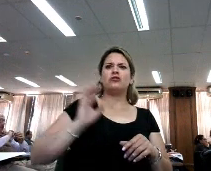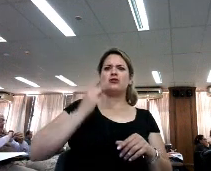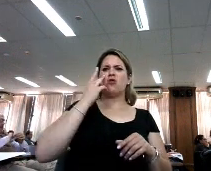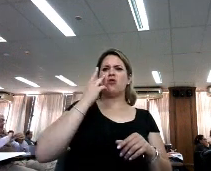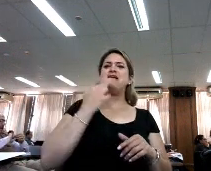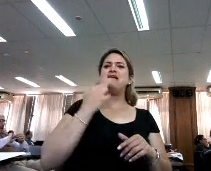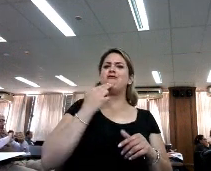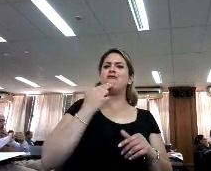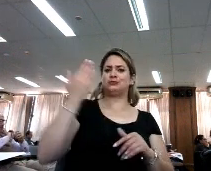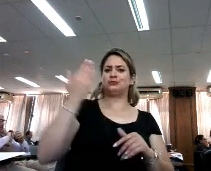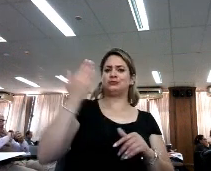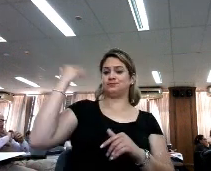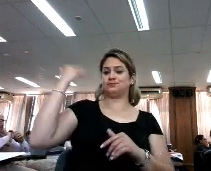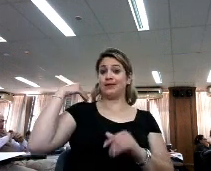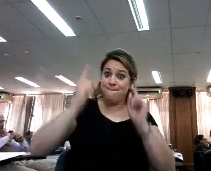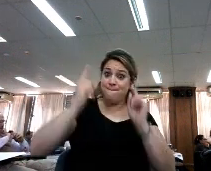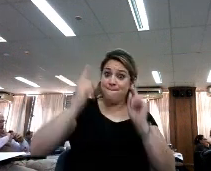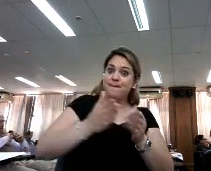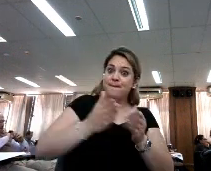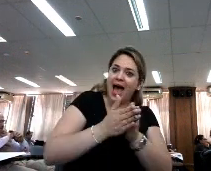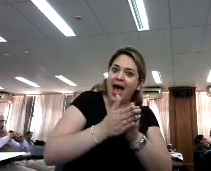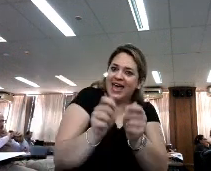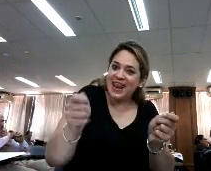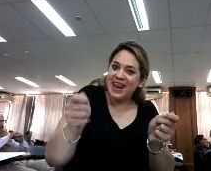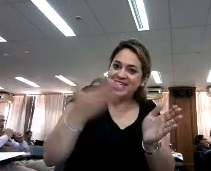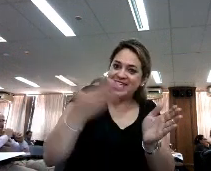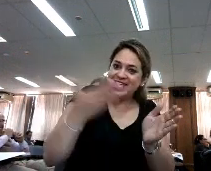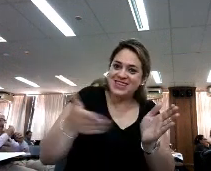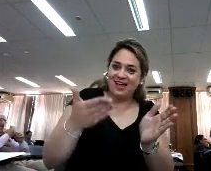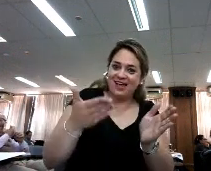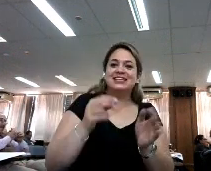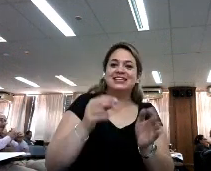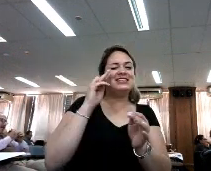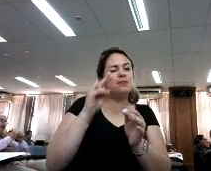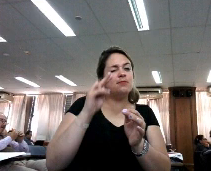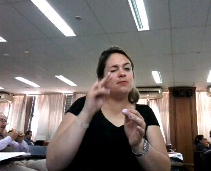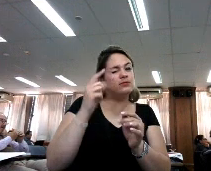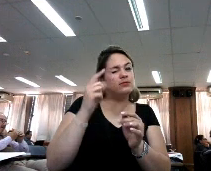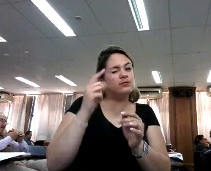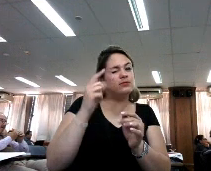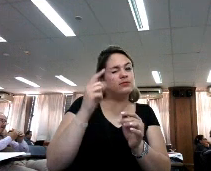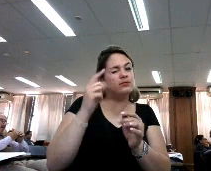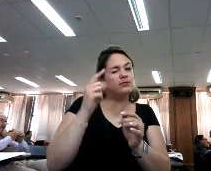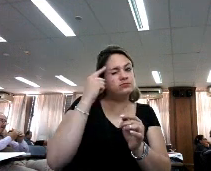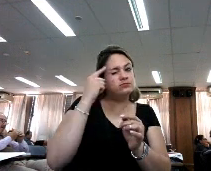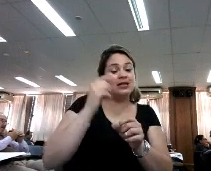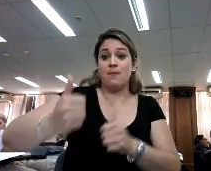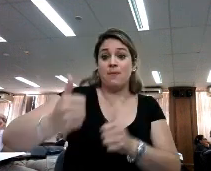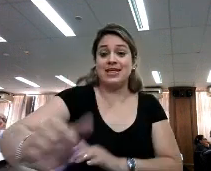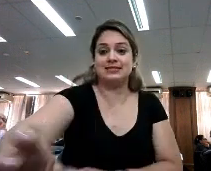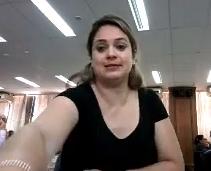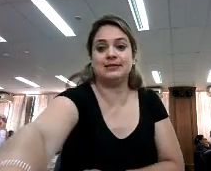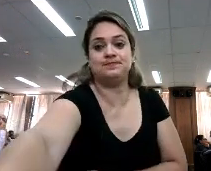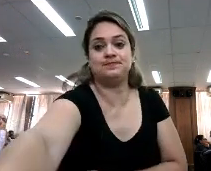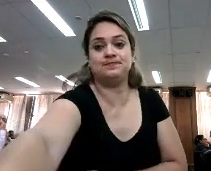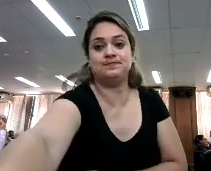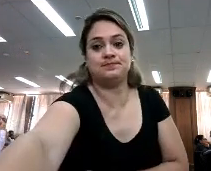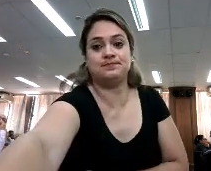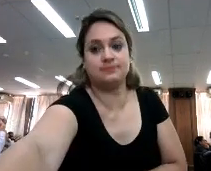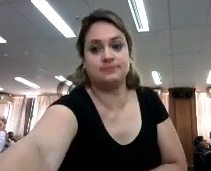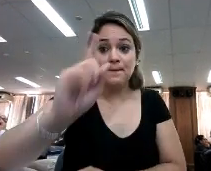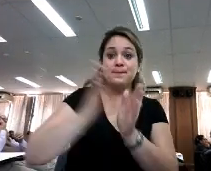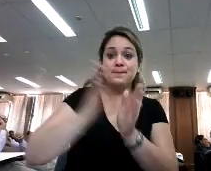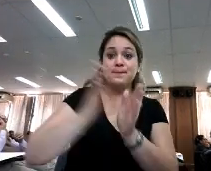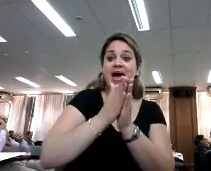la misma revista, lo que si nos ponemos a hilar fino, vendría a ser hasta la competencia en algún momento, la misma revista fomenta